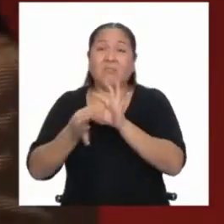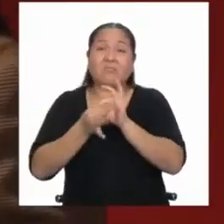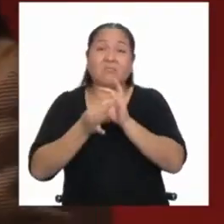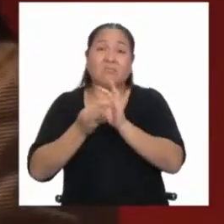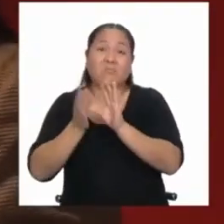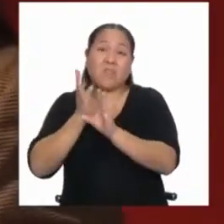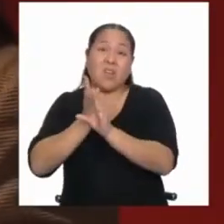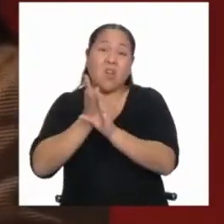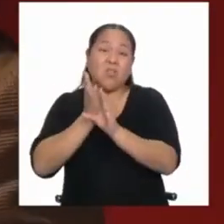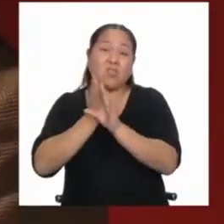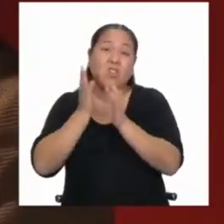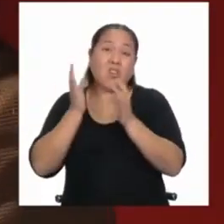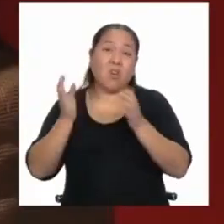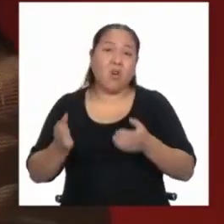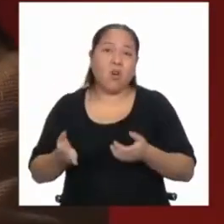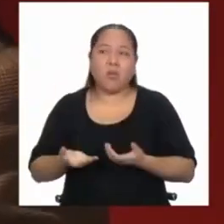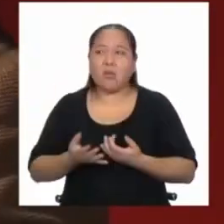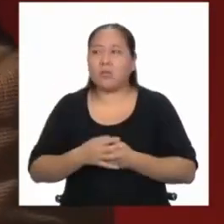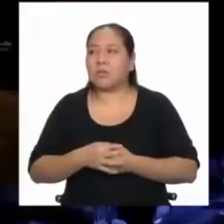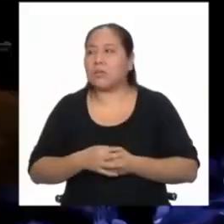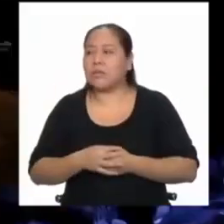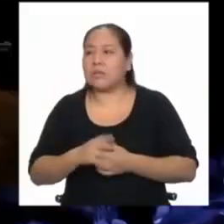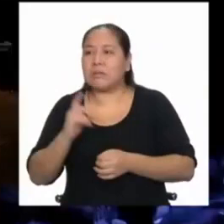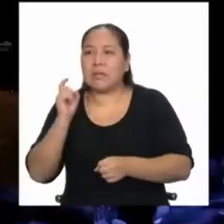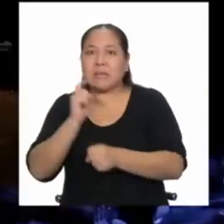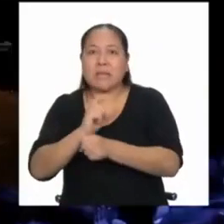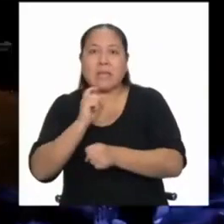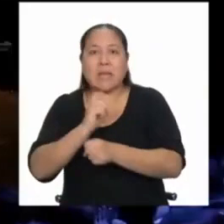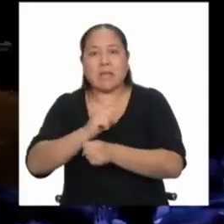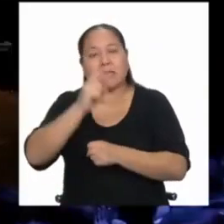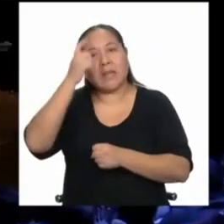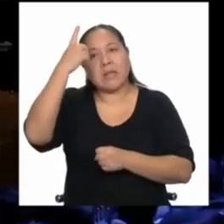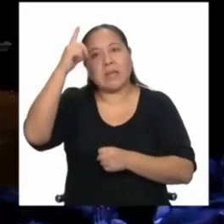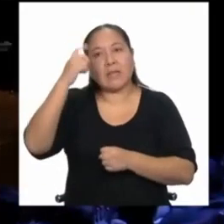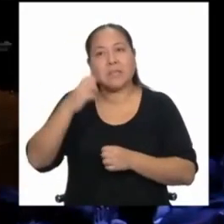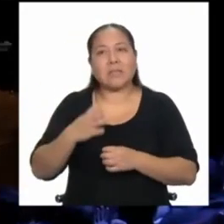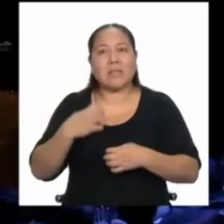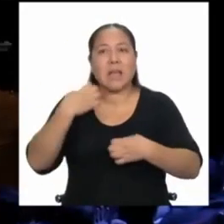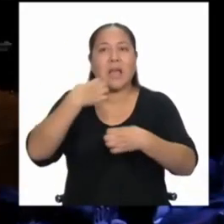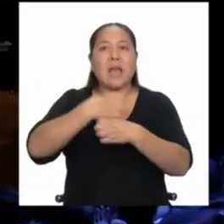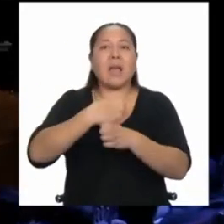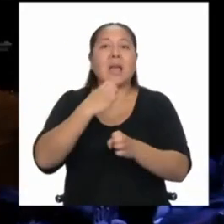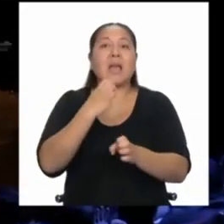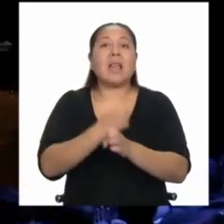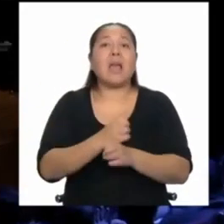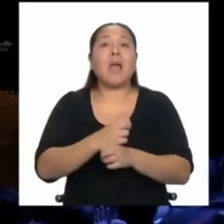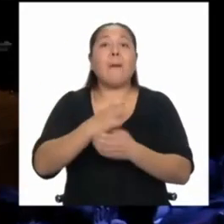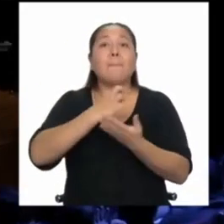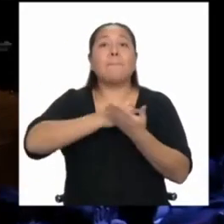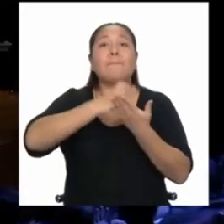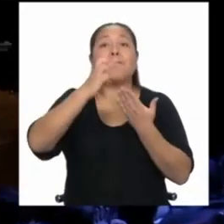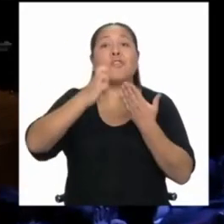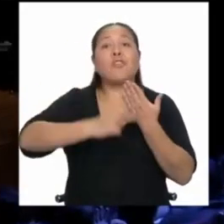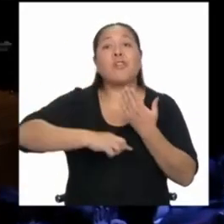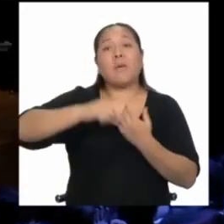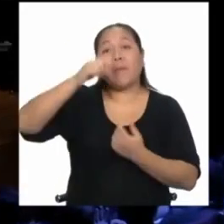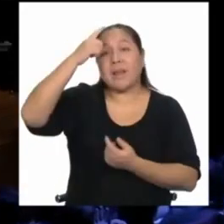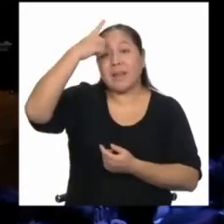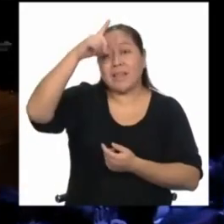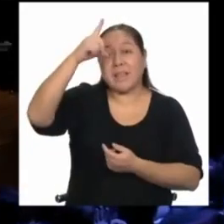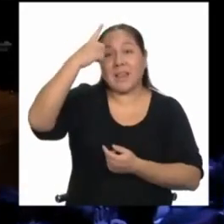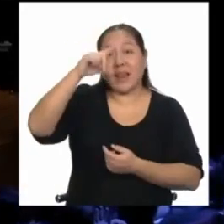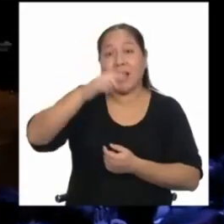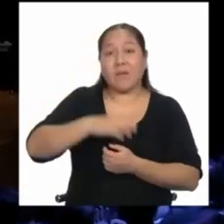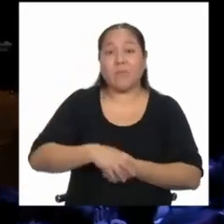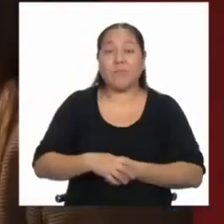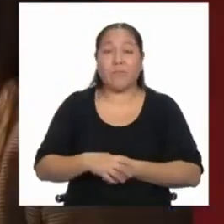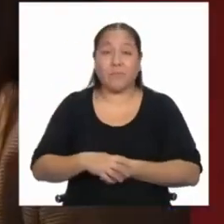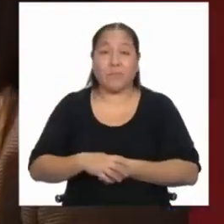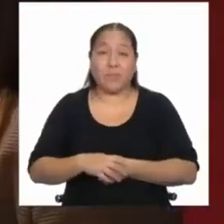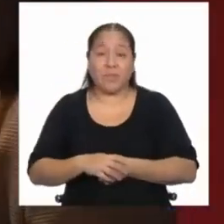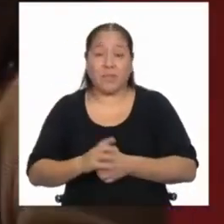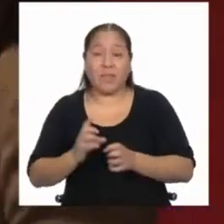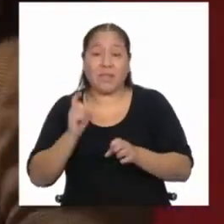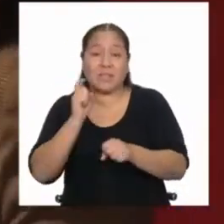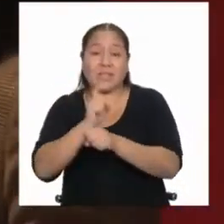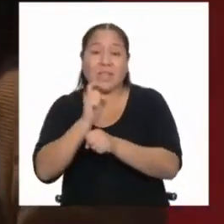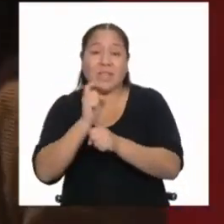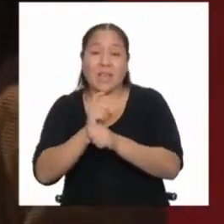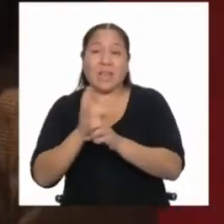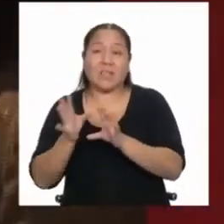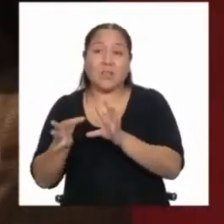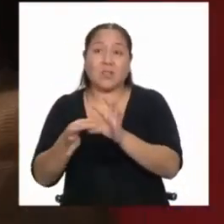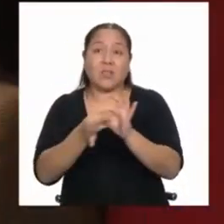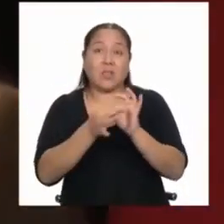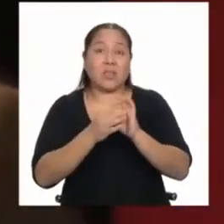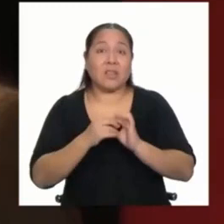trabajar herramientas para ellos, y se crea lo que es el programa de liderazgo, un programa que le llamamos un programa de formación integral, que tiene